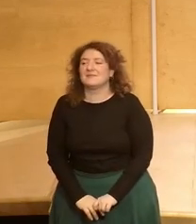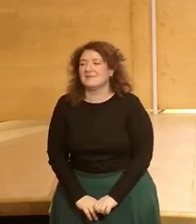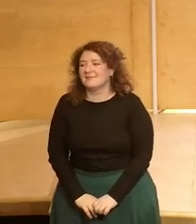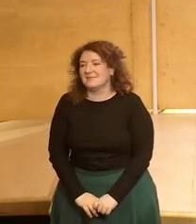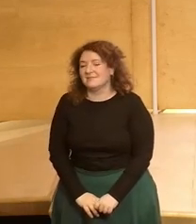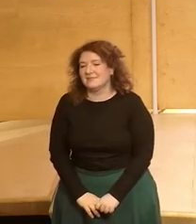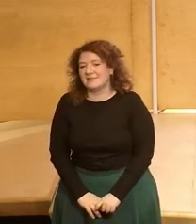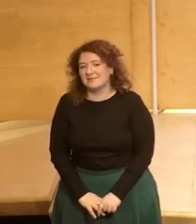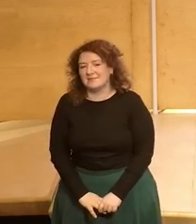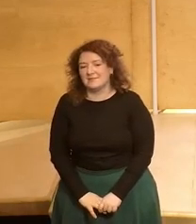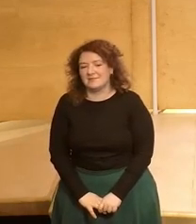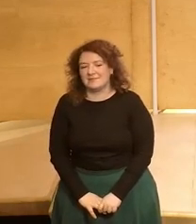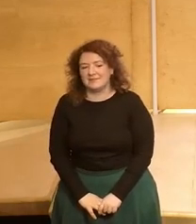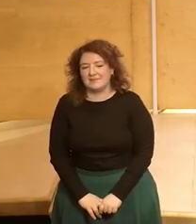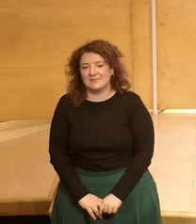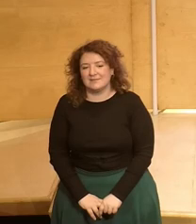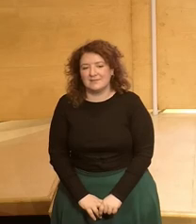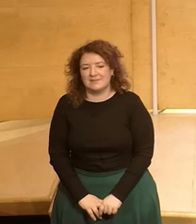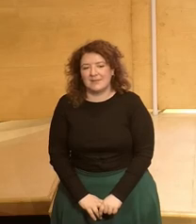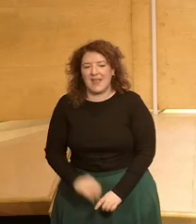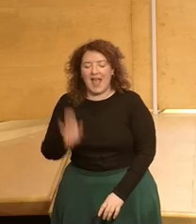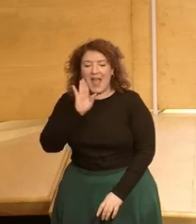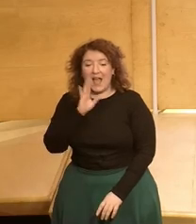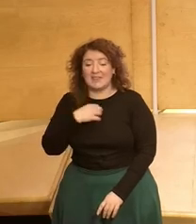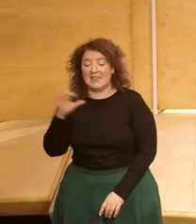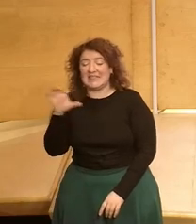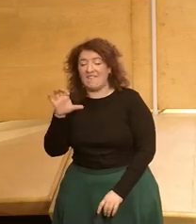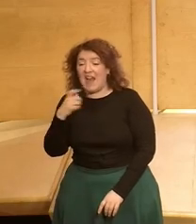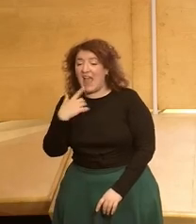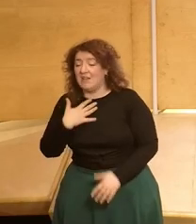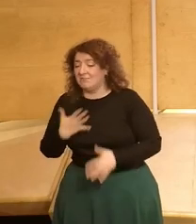yo quería añadir sobre lo que comentaba Estefanía